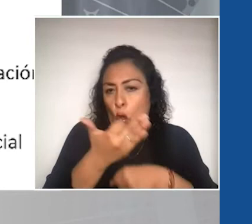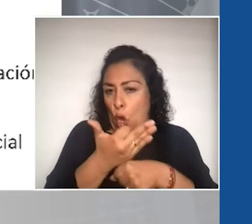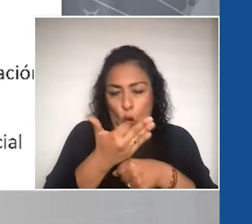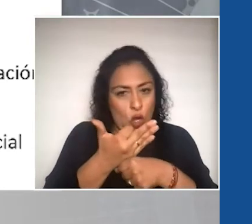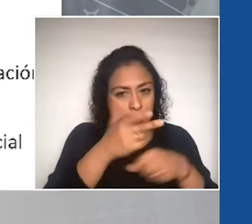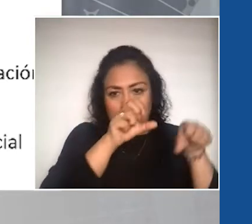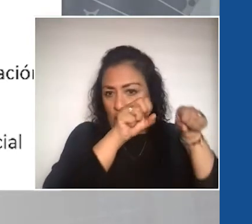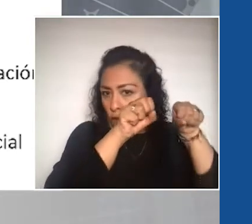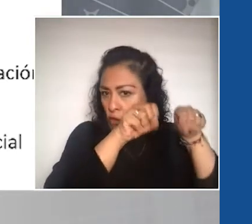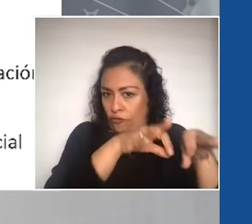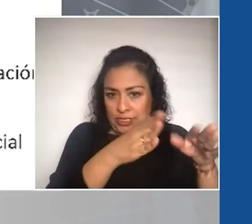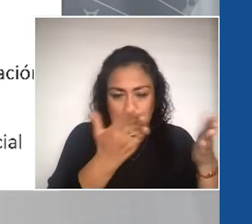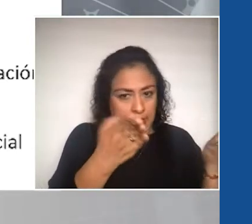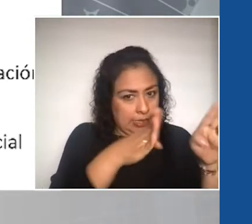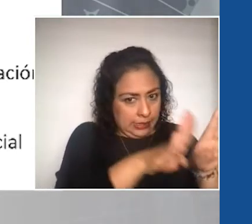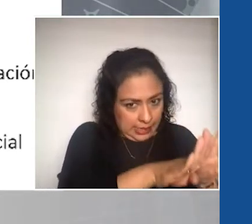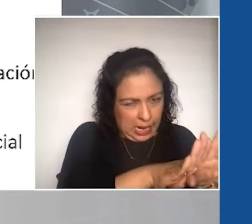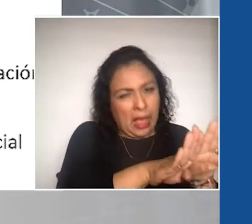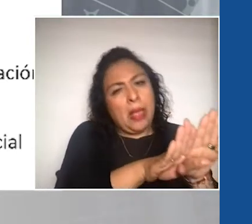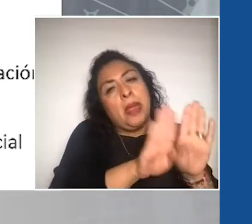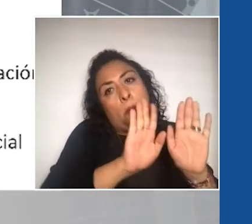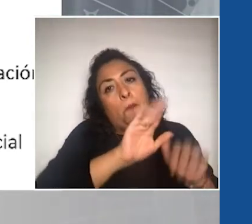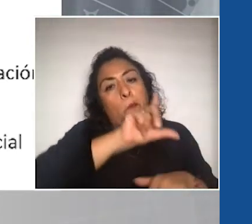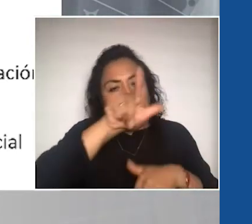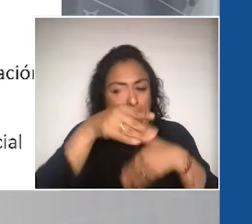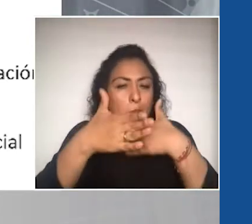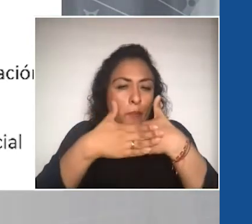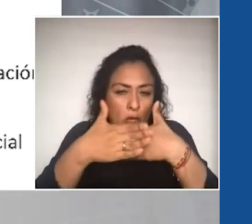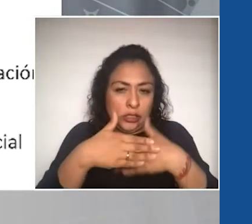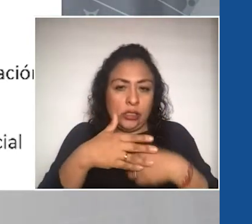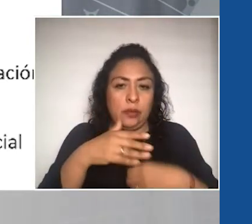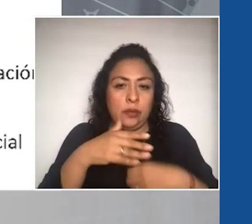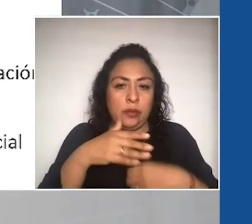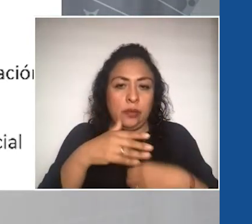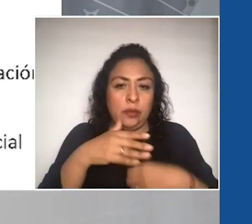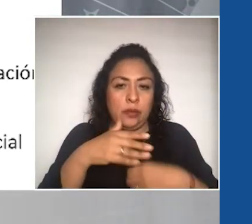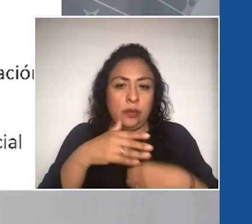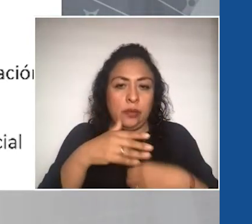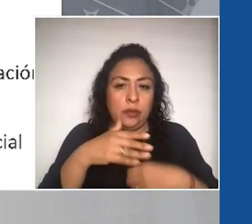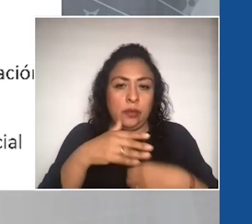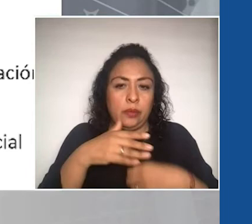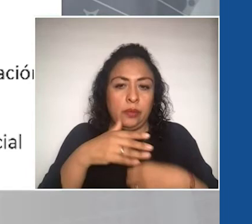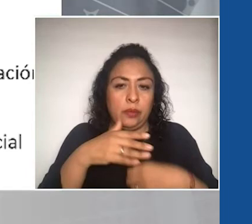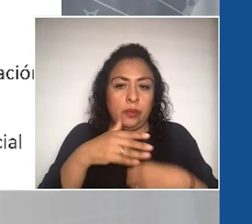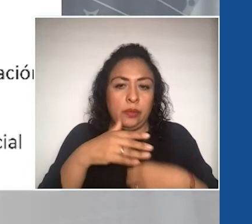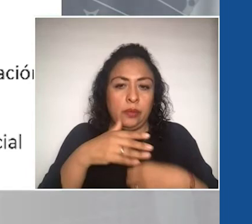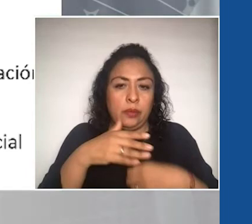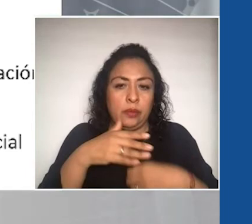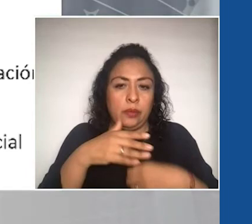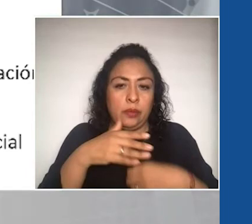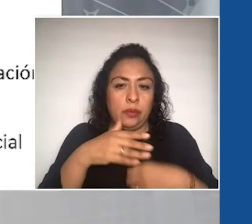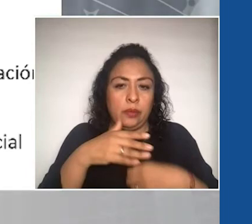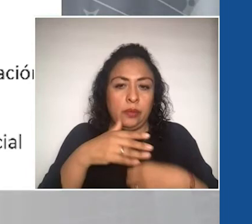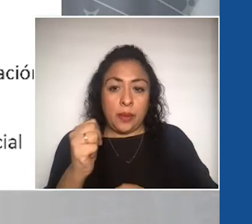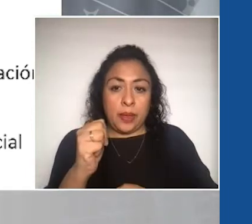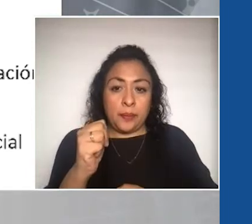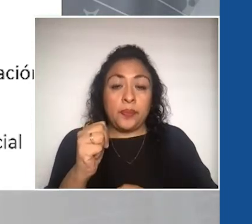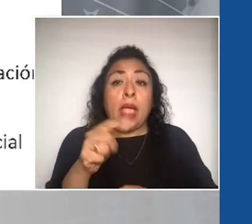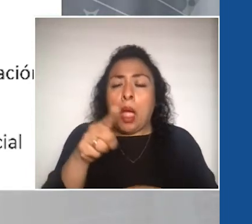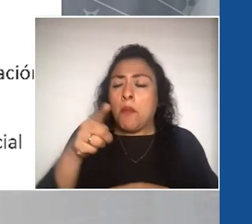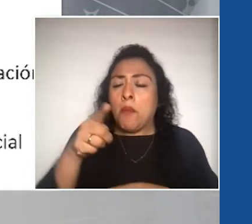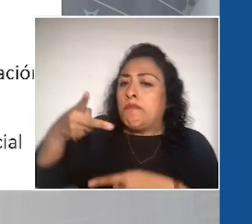en nuestras instalaciones, pero bueno, para cuando estemos, el 55... Pero nos pueden dejar el suyo y nos comunicamos.